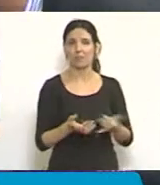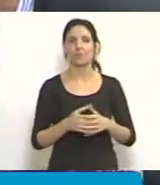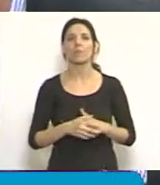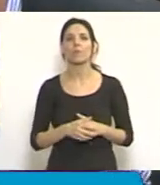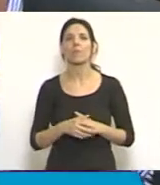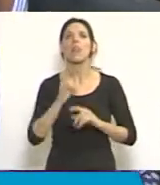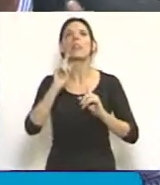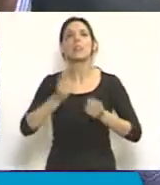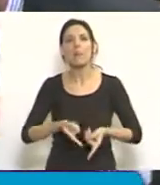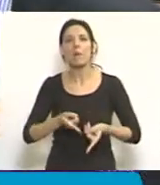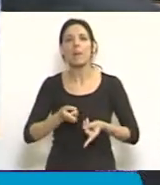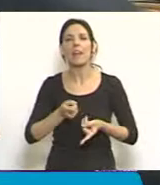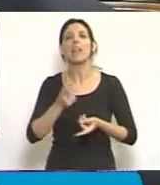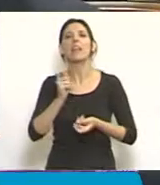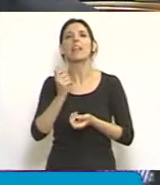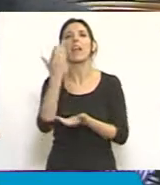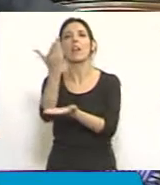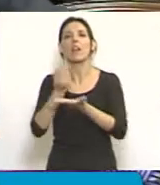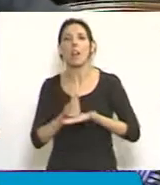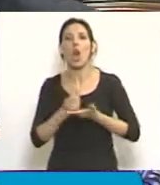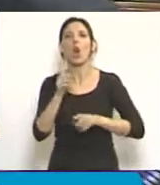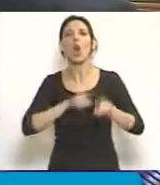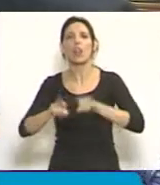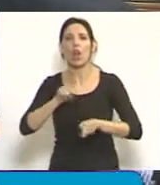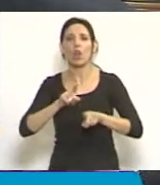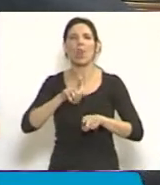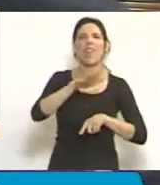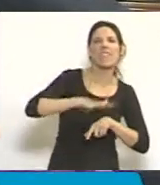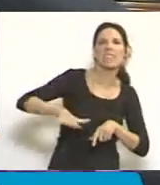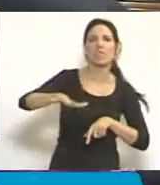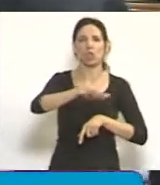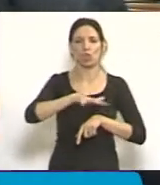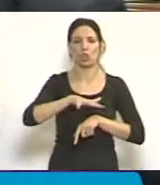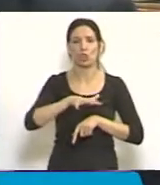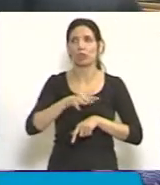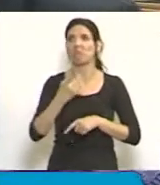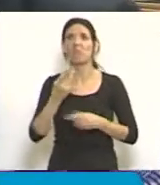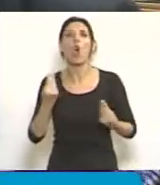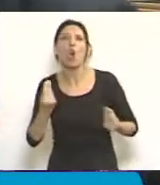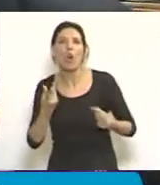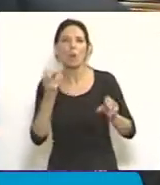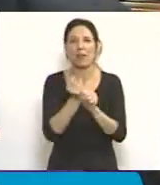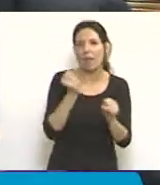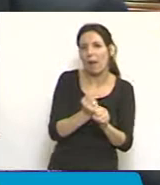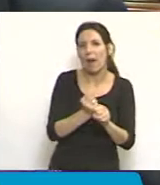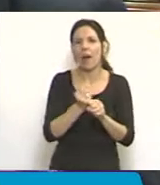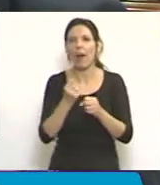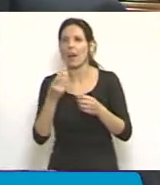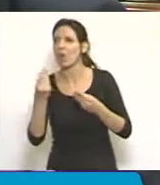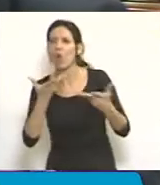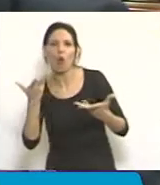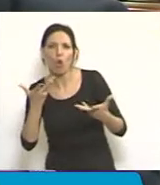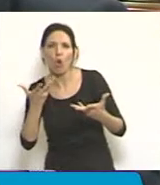La designación de los funcionarios coordinadores de distritos. ¿Cuál va a ser el criterio? ¿Cómo van a funcionar con el resto